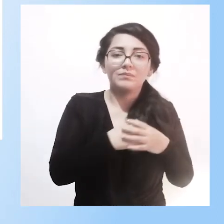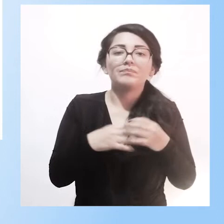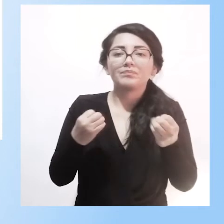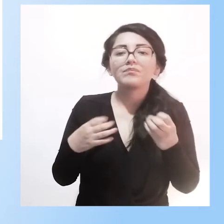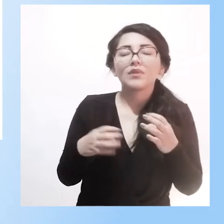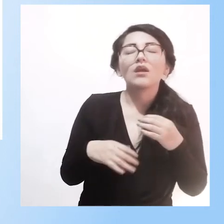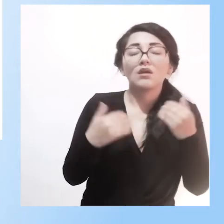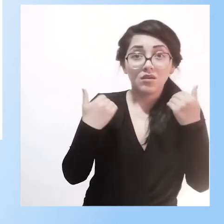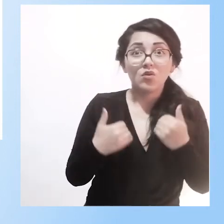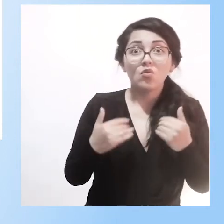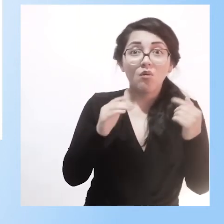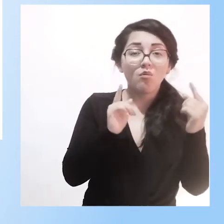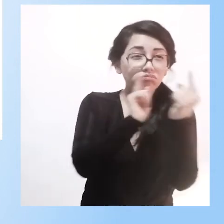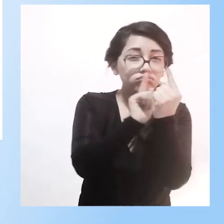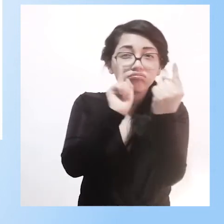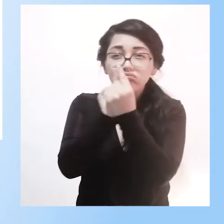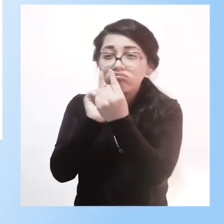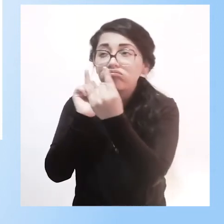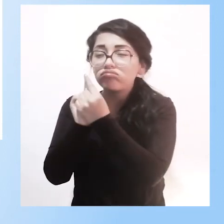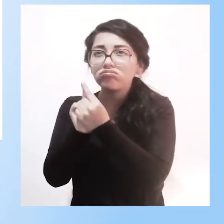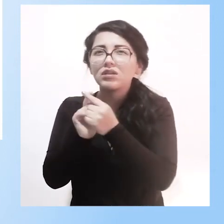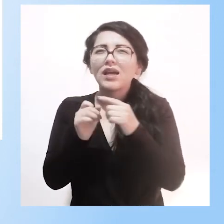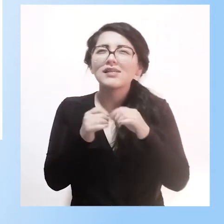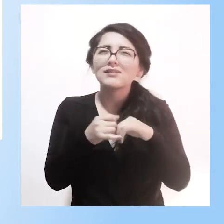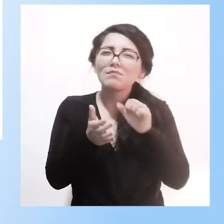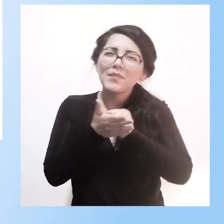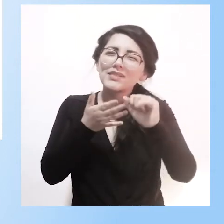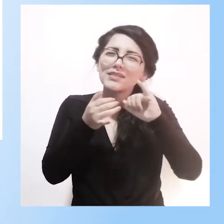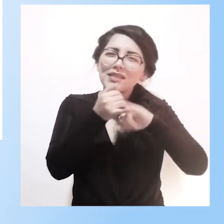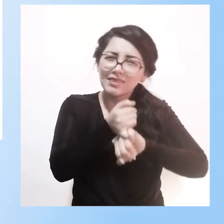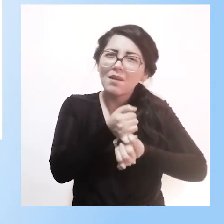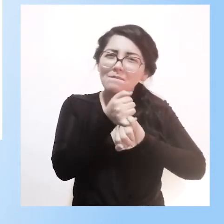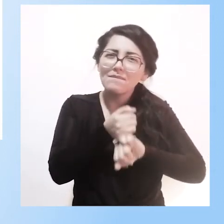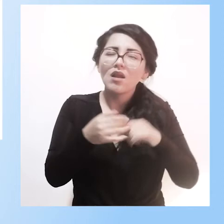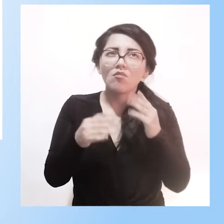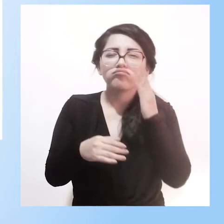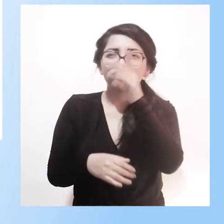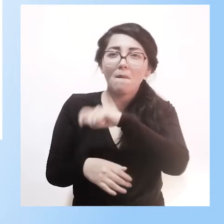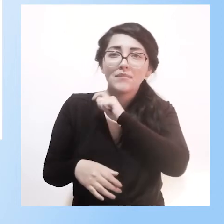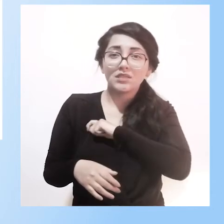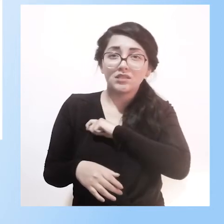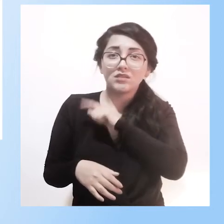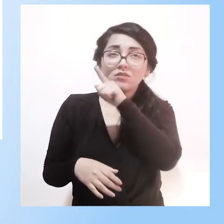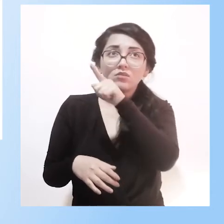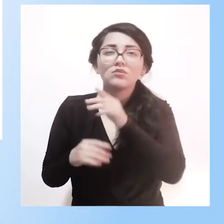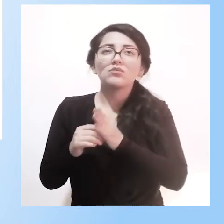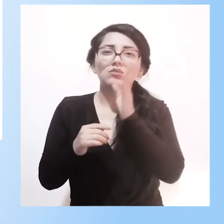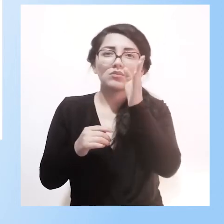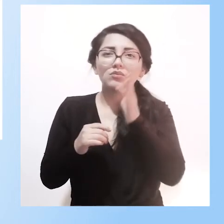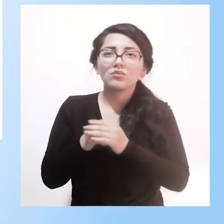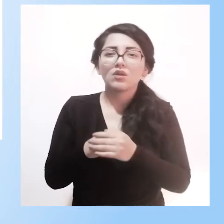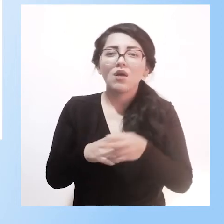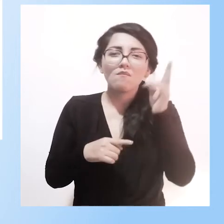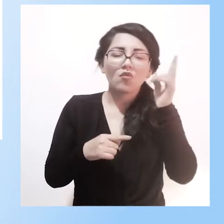contacto muy próximo, estuve en septiembre, en la Universidad de Barcelona, en las Islas Baleares, con el profesor